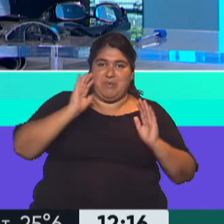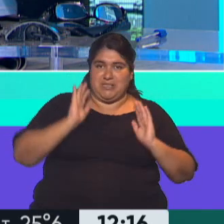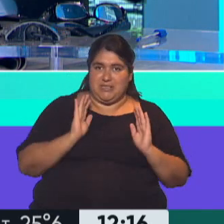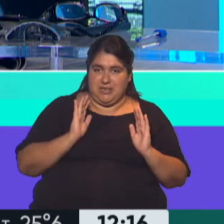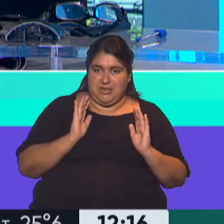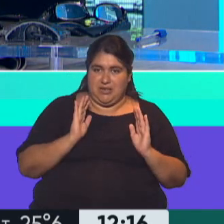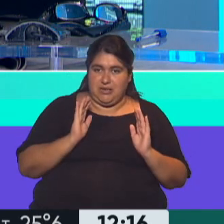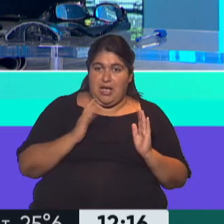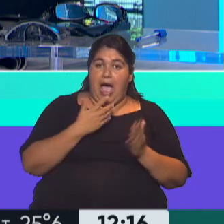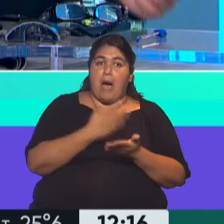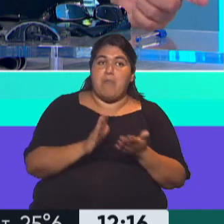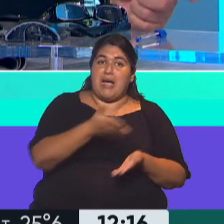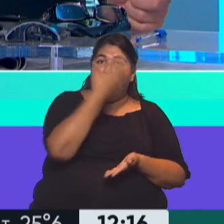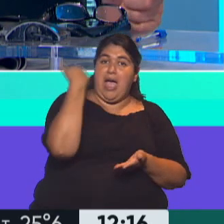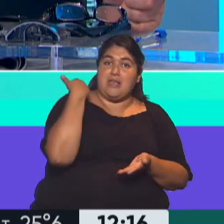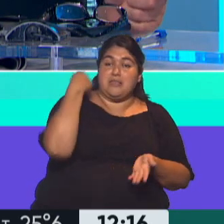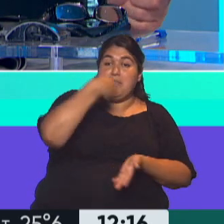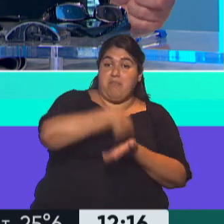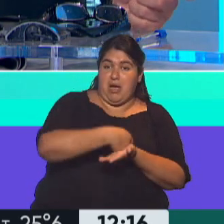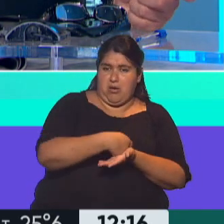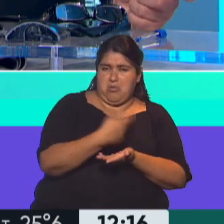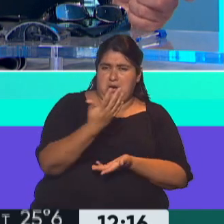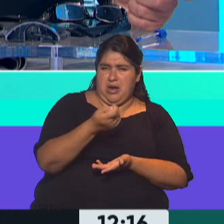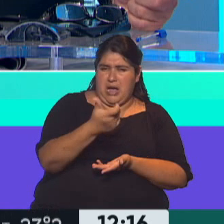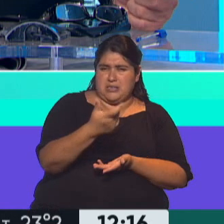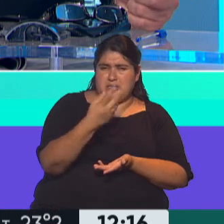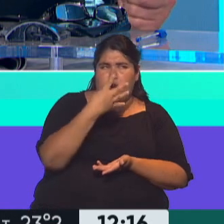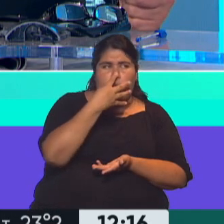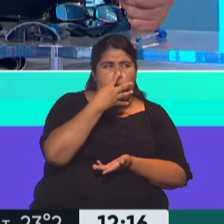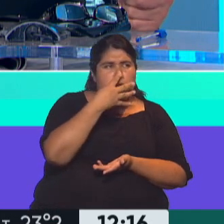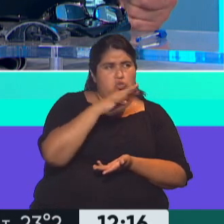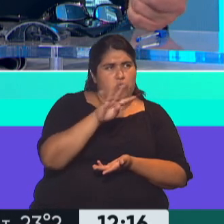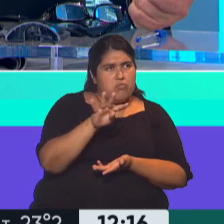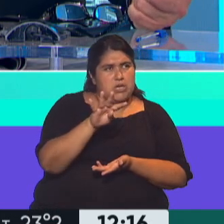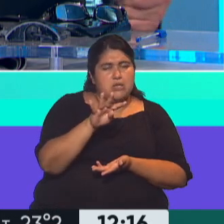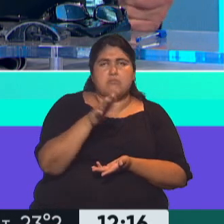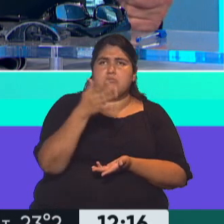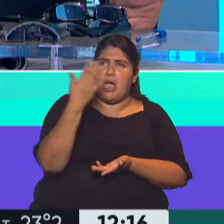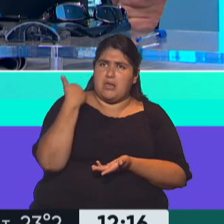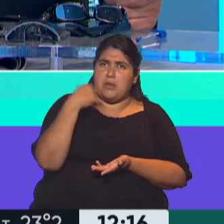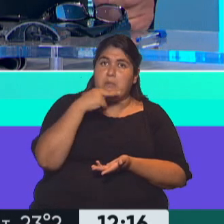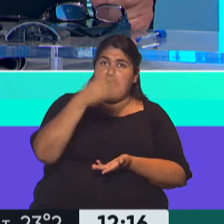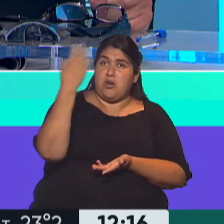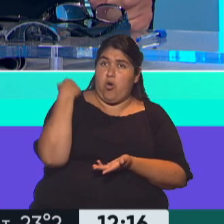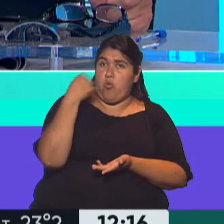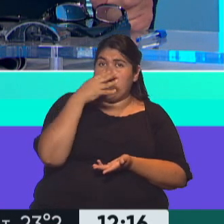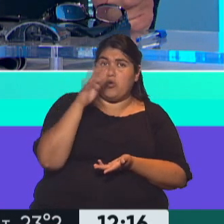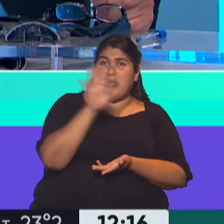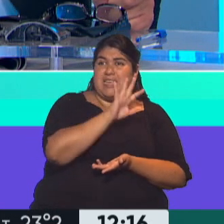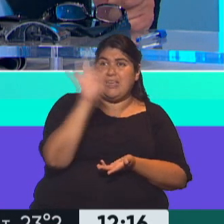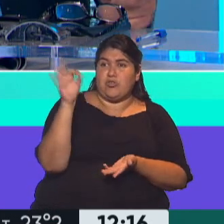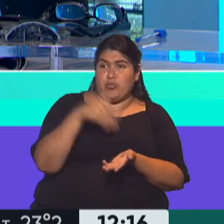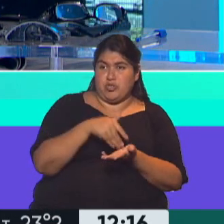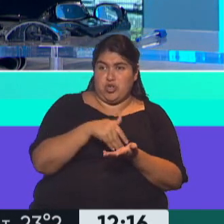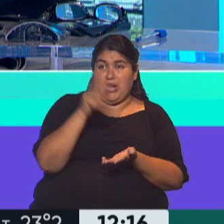Además, lo que pagó Argentina ya del crédito anterior, que son aproximadamente unos 4.000, con lo que se pagó el viernes, son unos 4.500 millones de dólares,